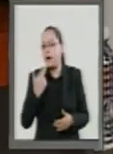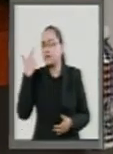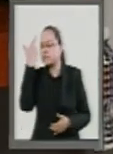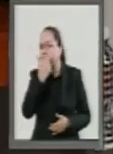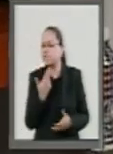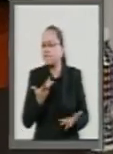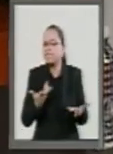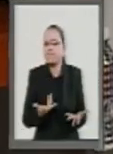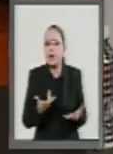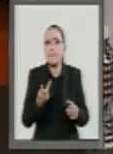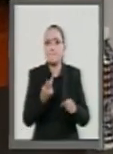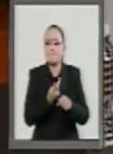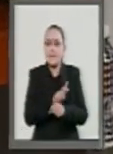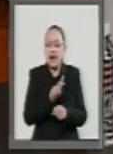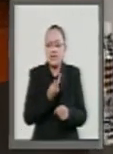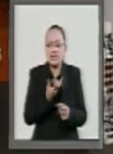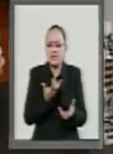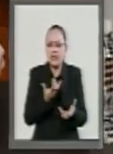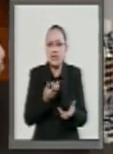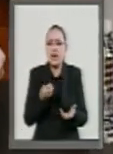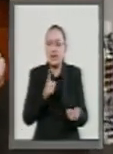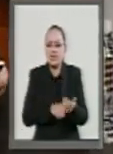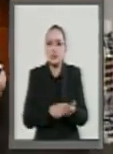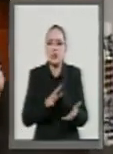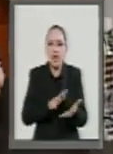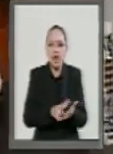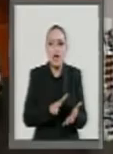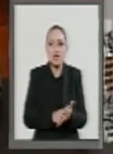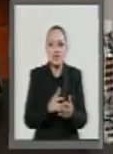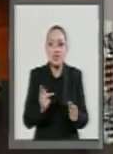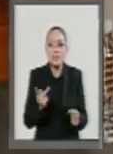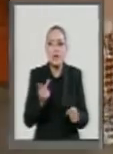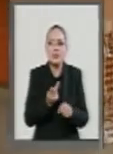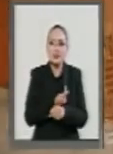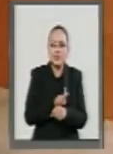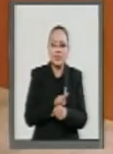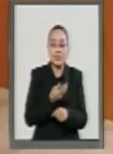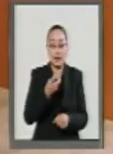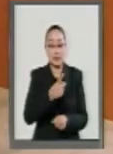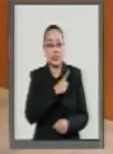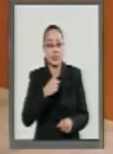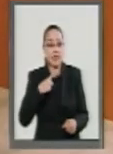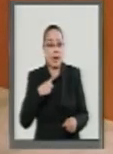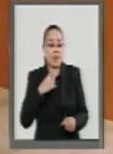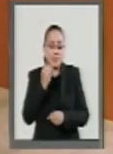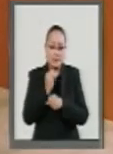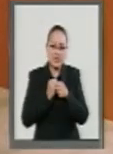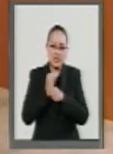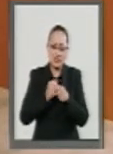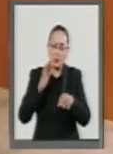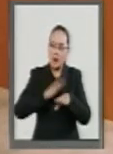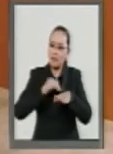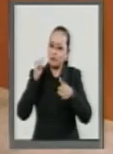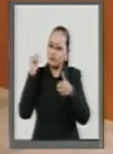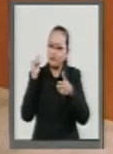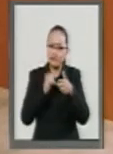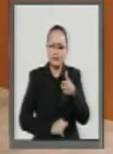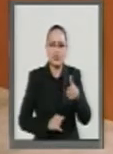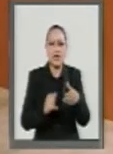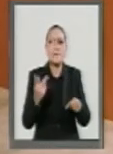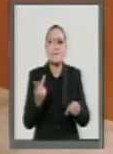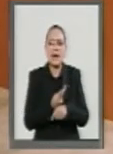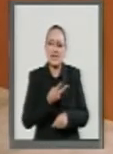a profundidad qué cosa es lo que pasó ahí. Es decir, se debe abrir una investigación a fondo para conocer la verdad